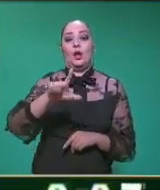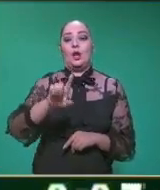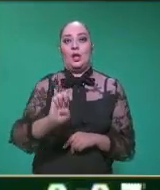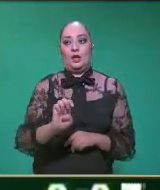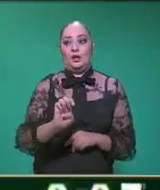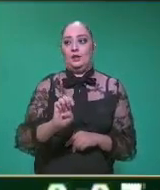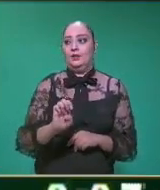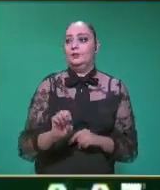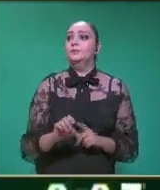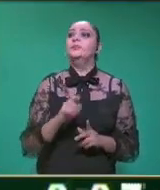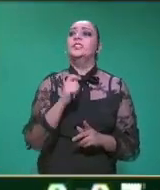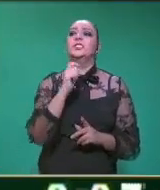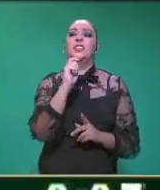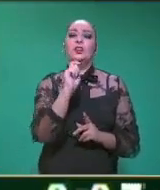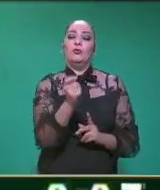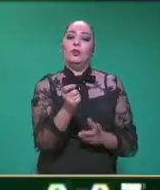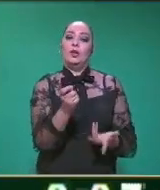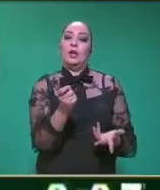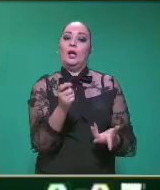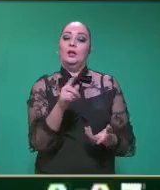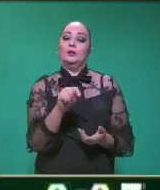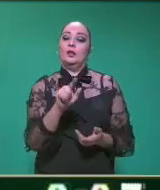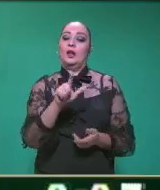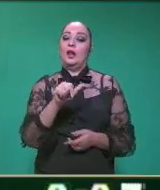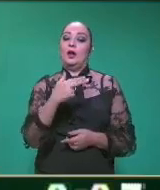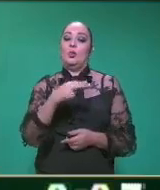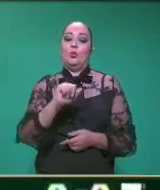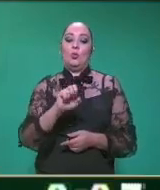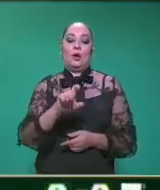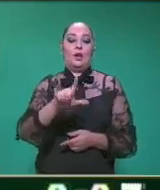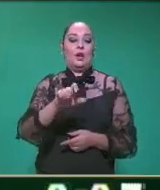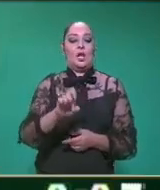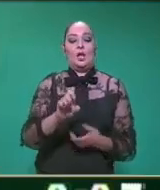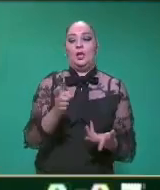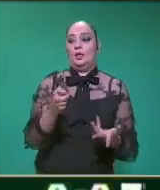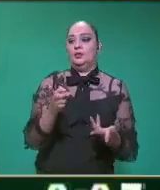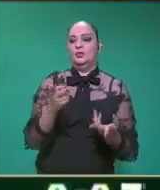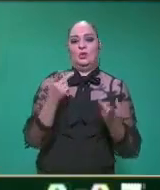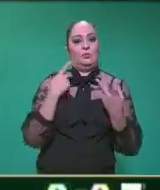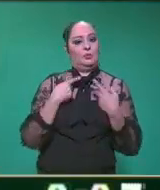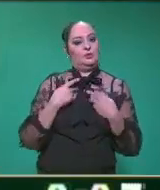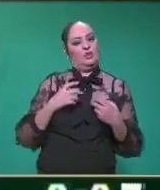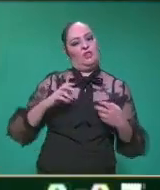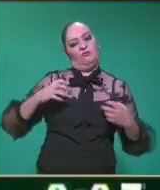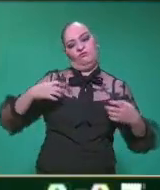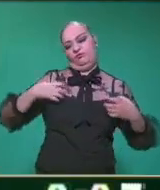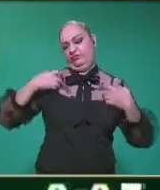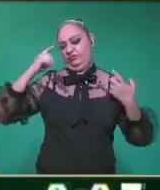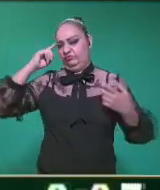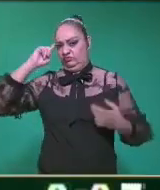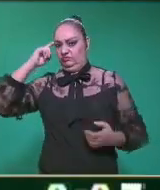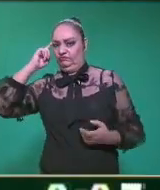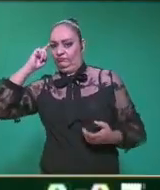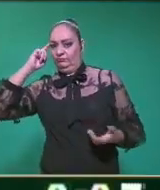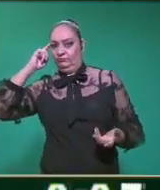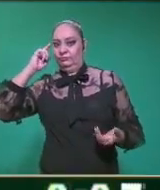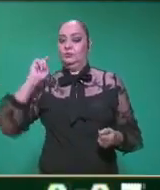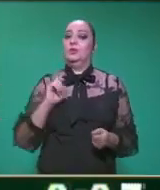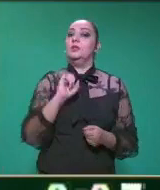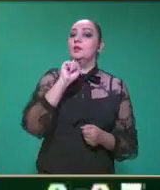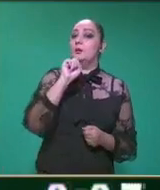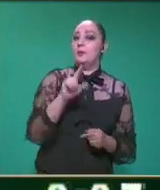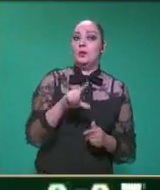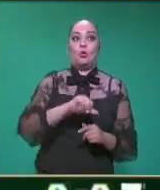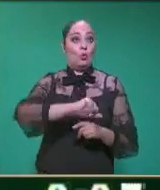Y tlahuele quiere decir que es una persona corajuda. Bueno, vamos a ver